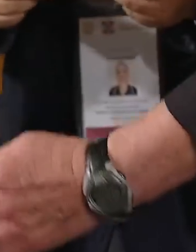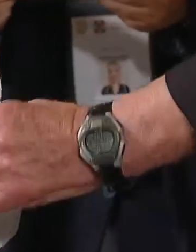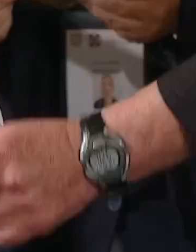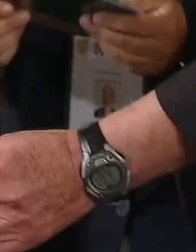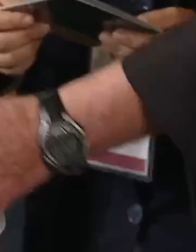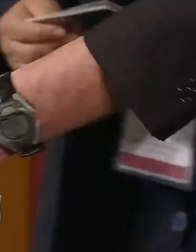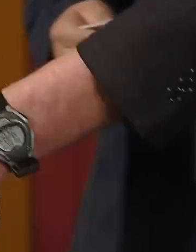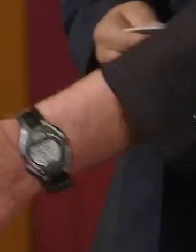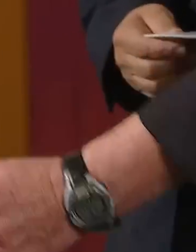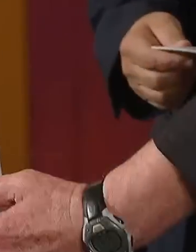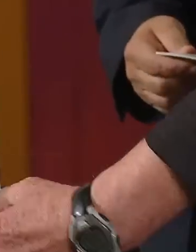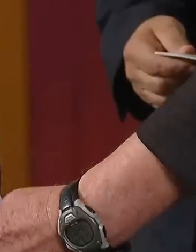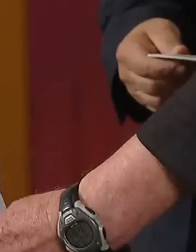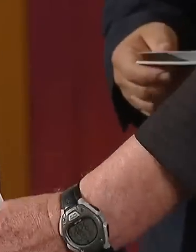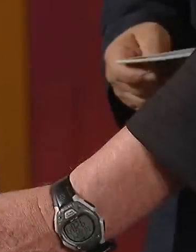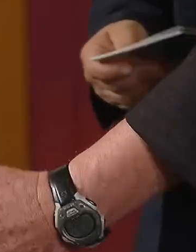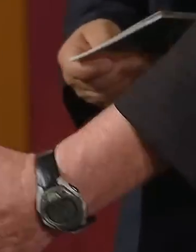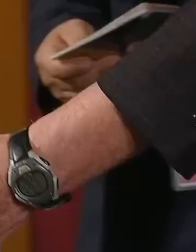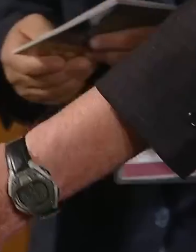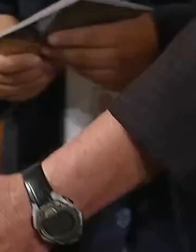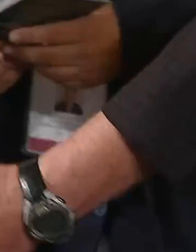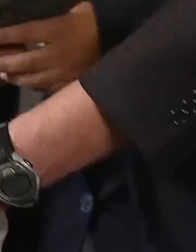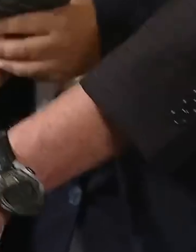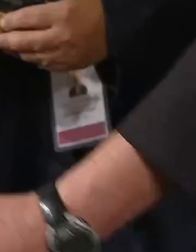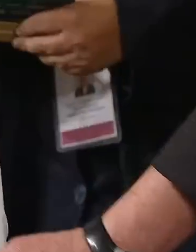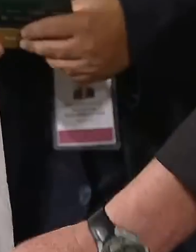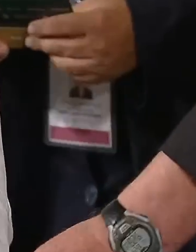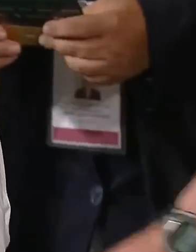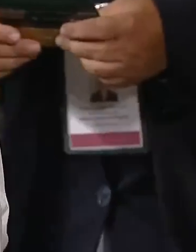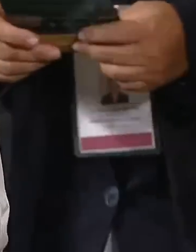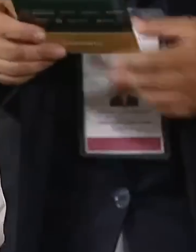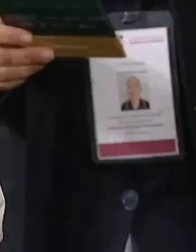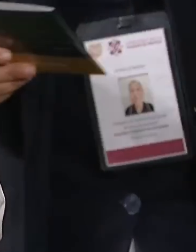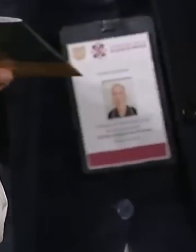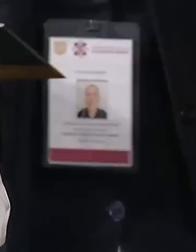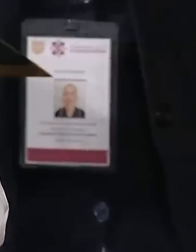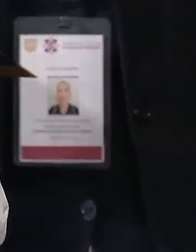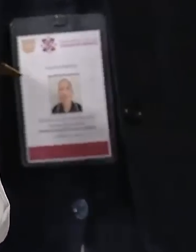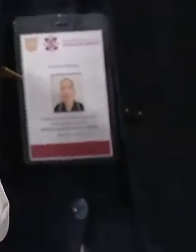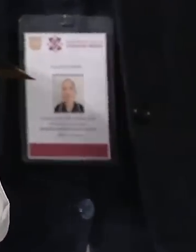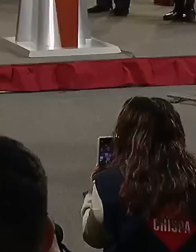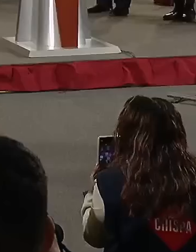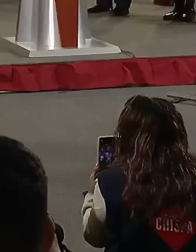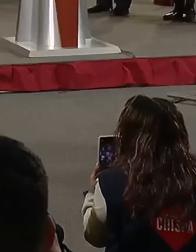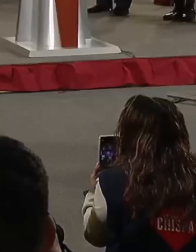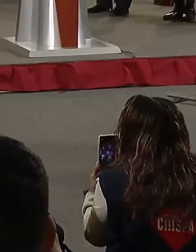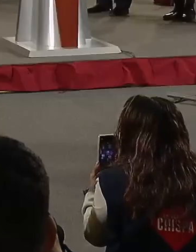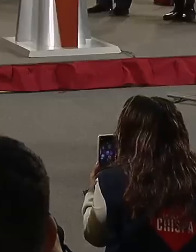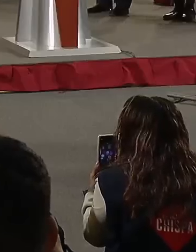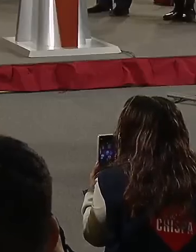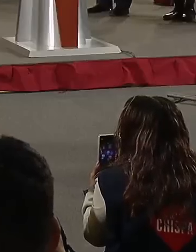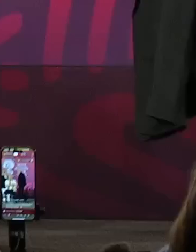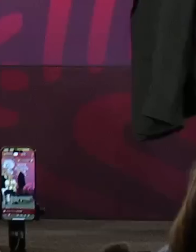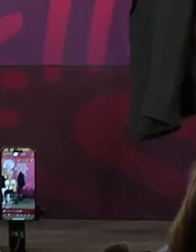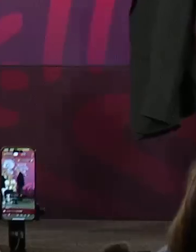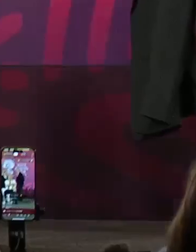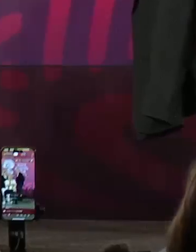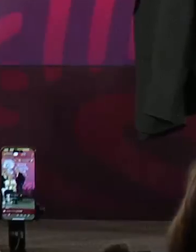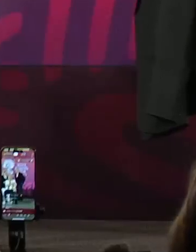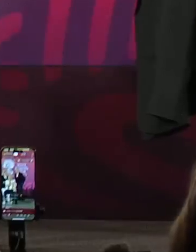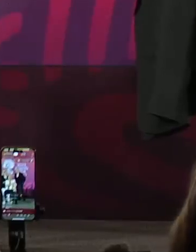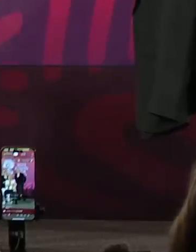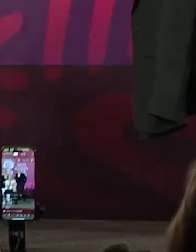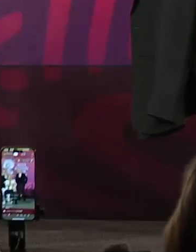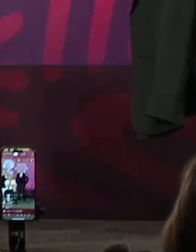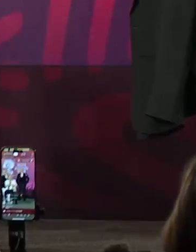médicos que deben de vacunarse. Yo todavía no llego a 60, pero como tengo que poner el